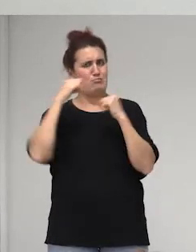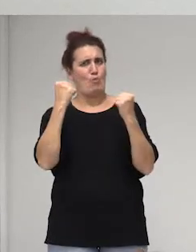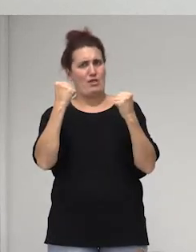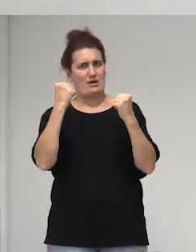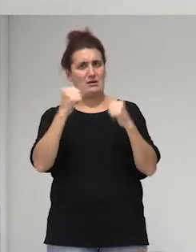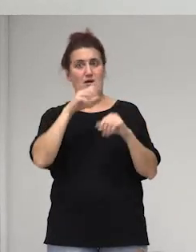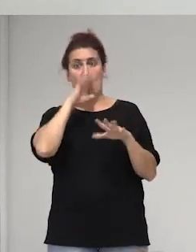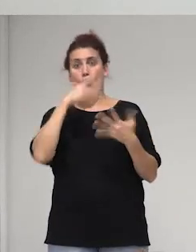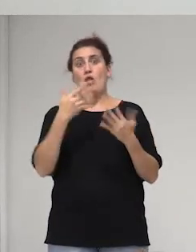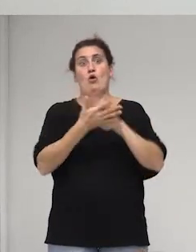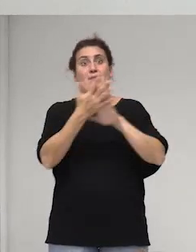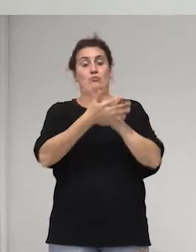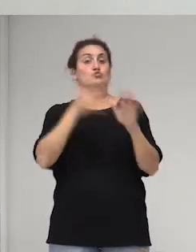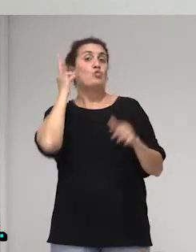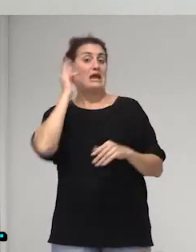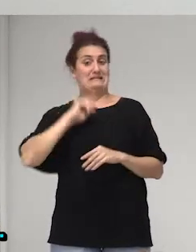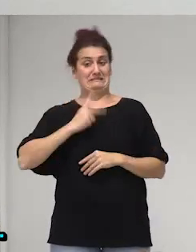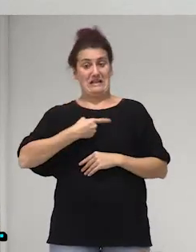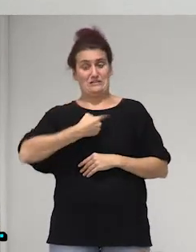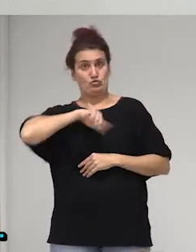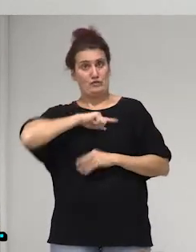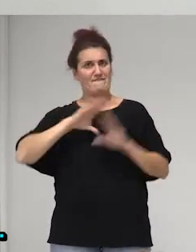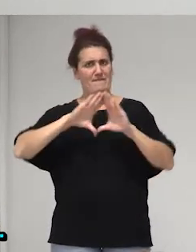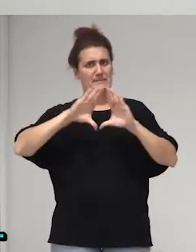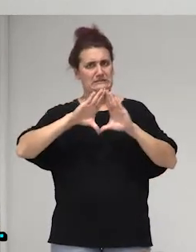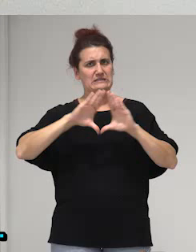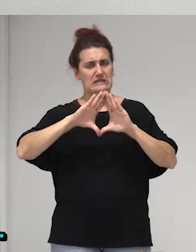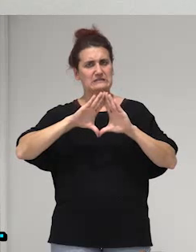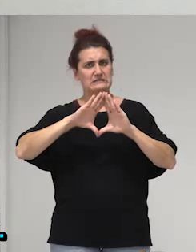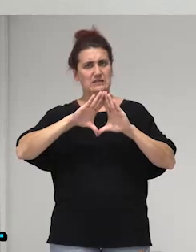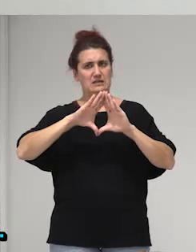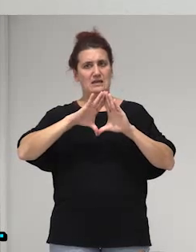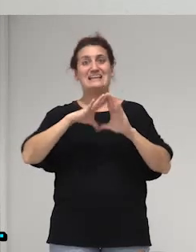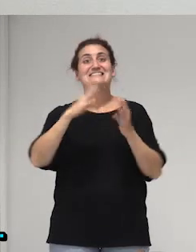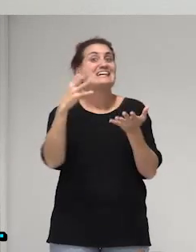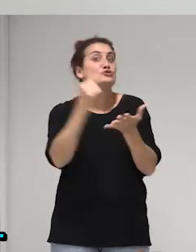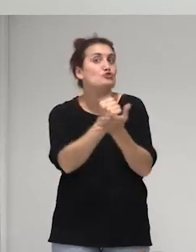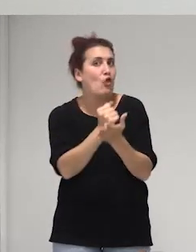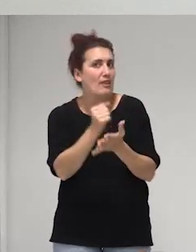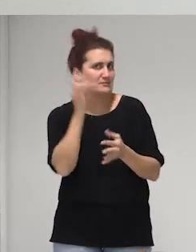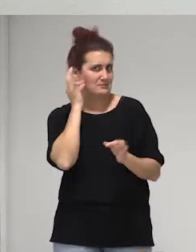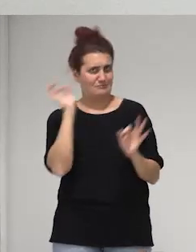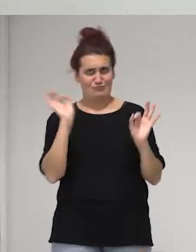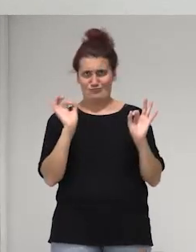mujeres trans que somos feministas bueno también es que no todas lo somos